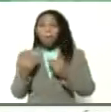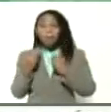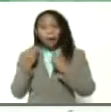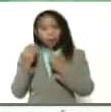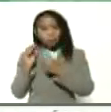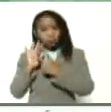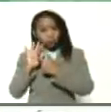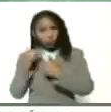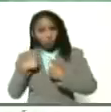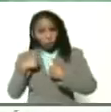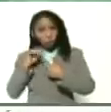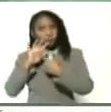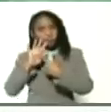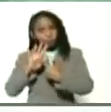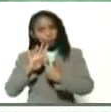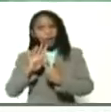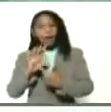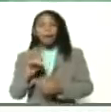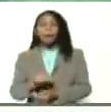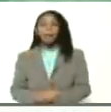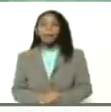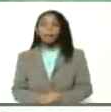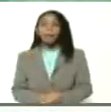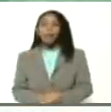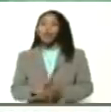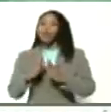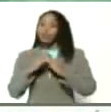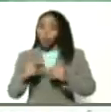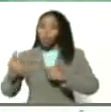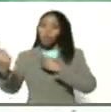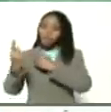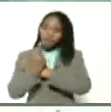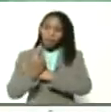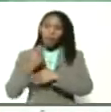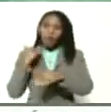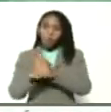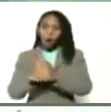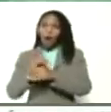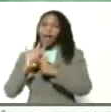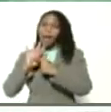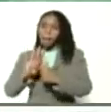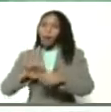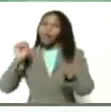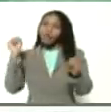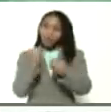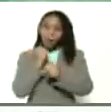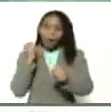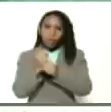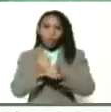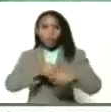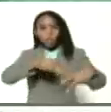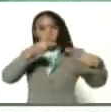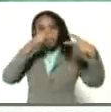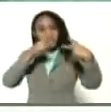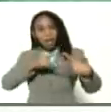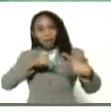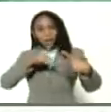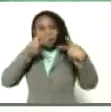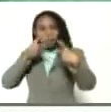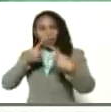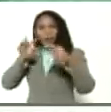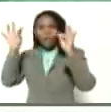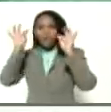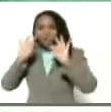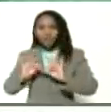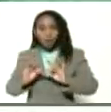ejemplo todos debemos dar el ejemplo estar trabajando videoconferencias por la vía